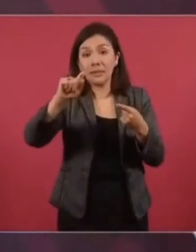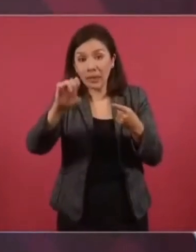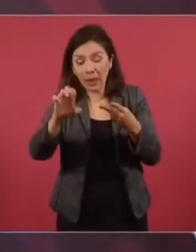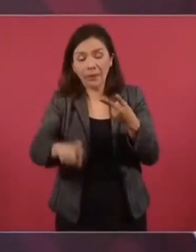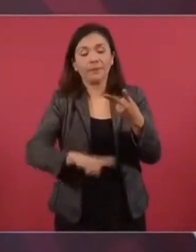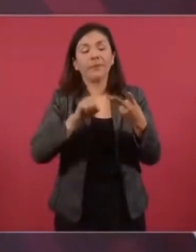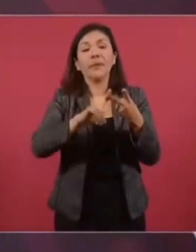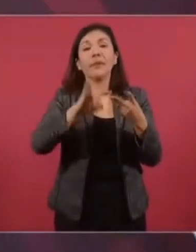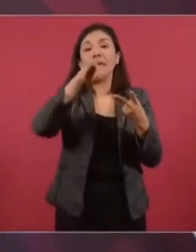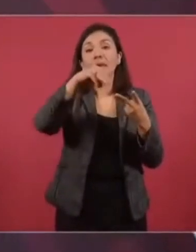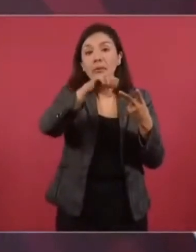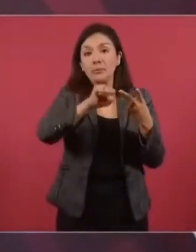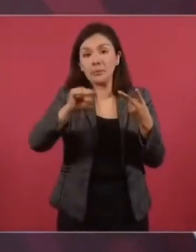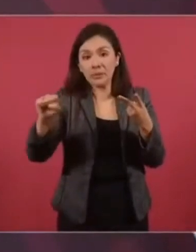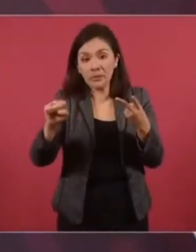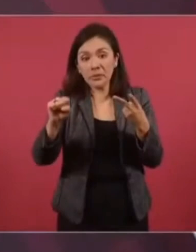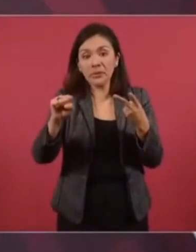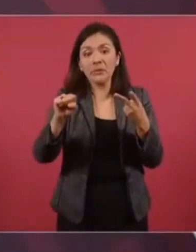Seguro,